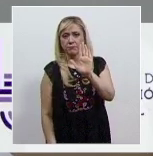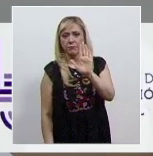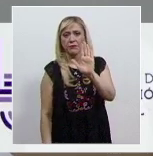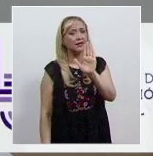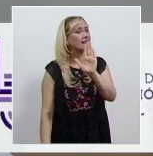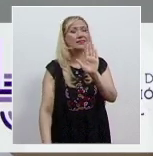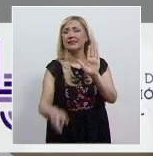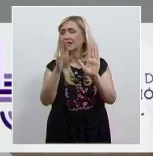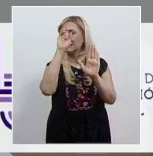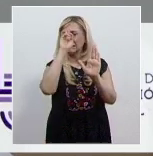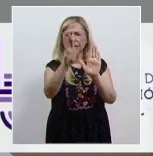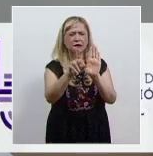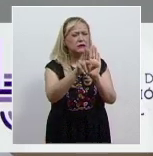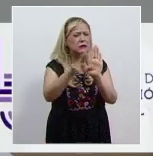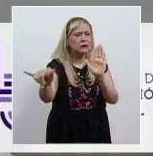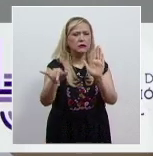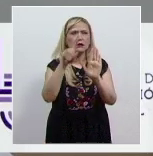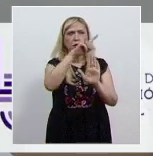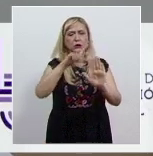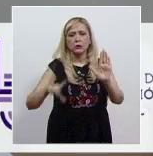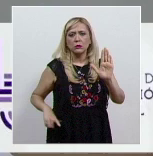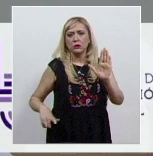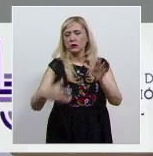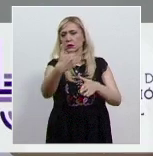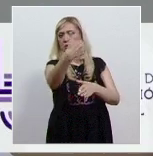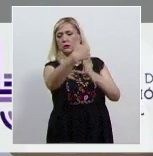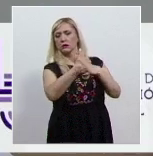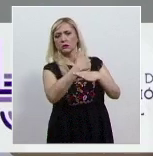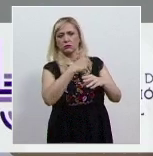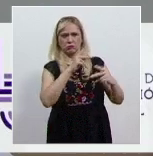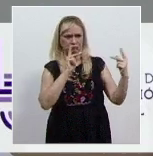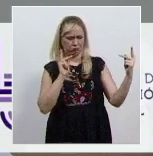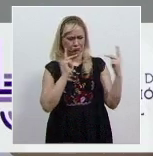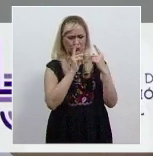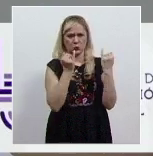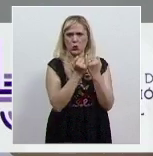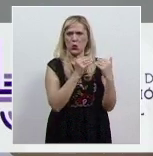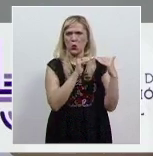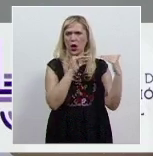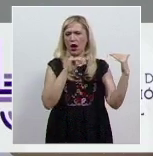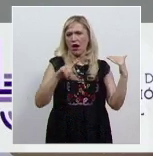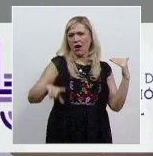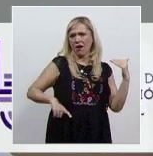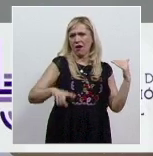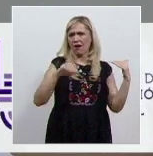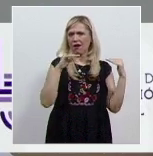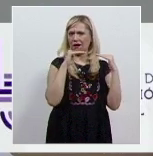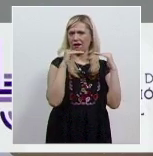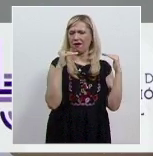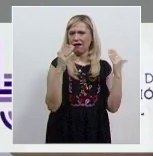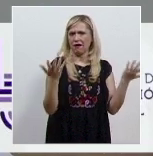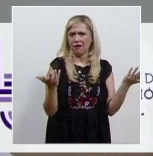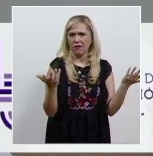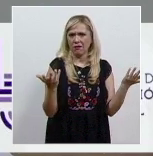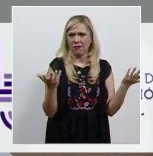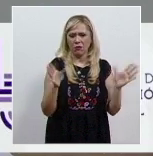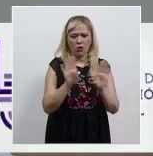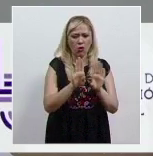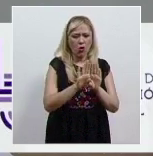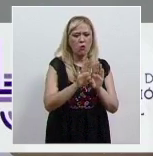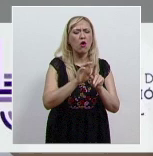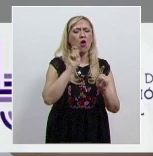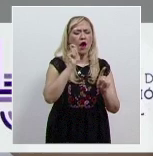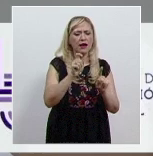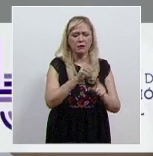es inadmisible que desde el poder público se ataque a otro poder público. Eso menoscaba la idea de república, la idea de